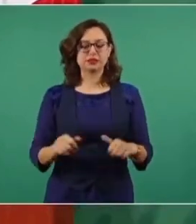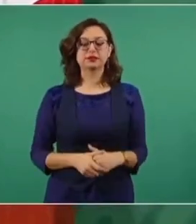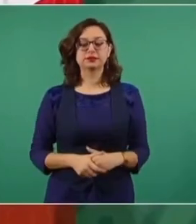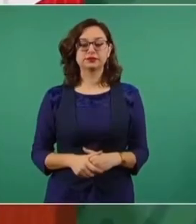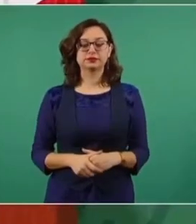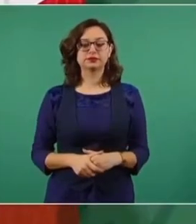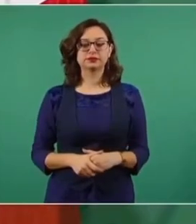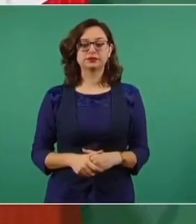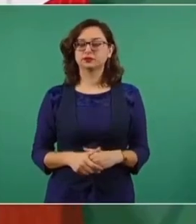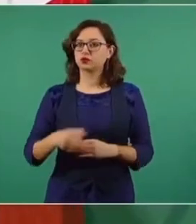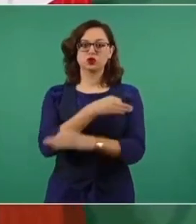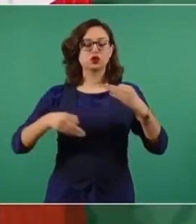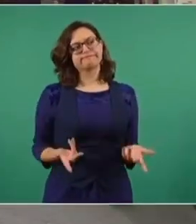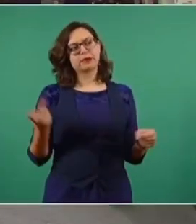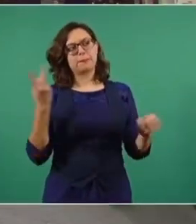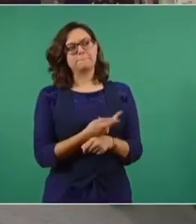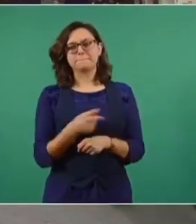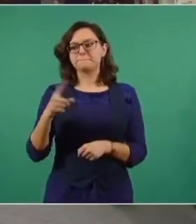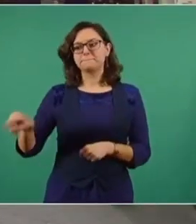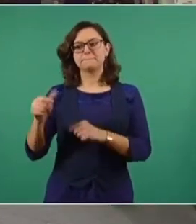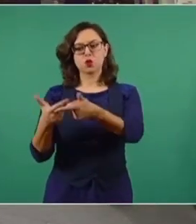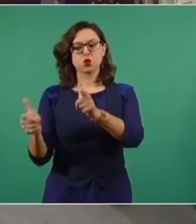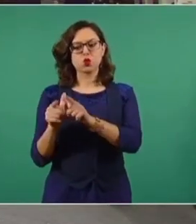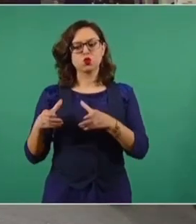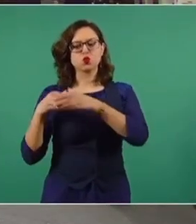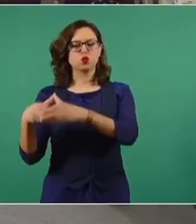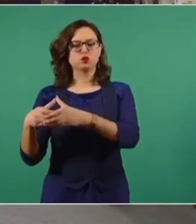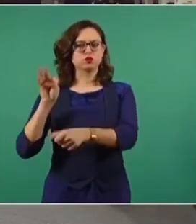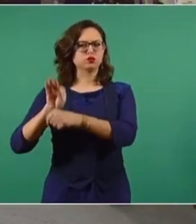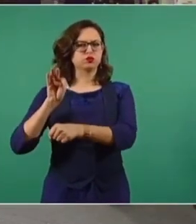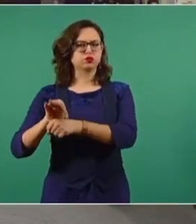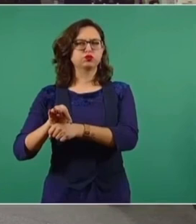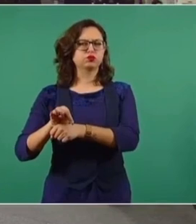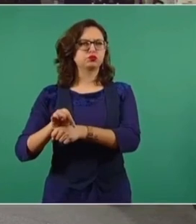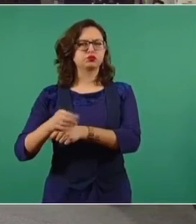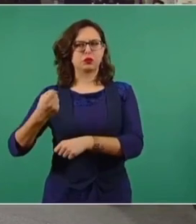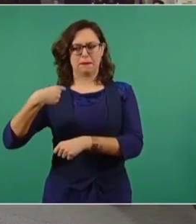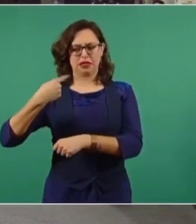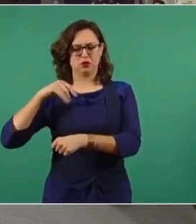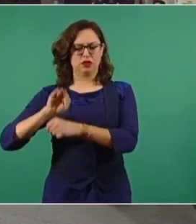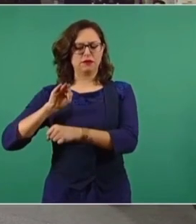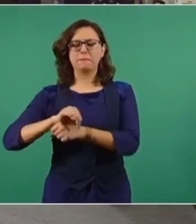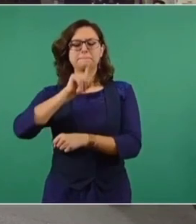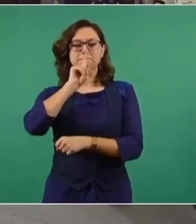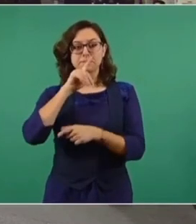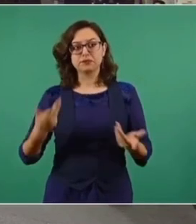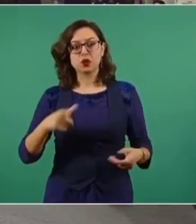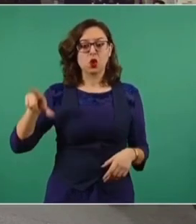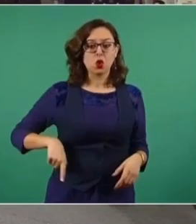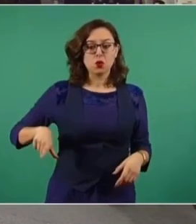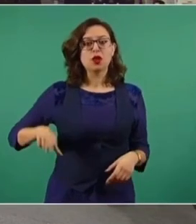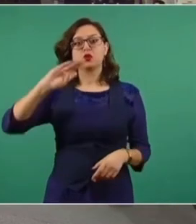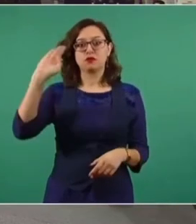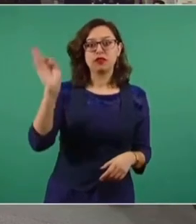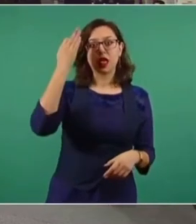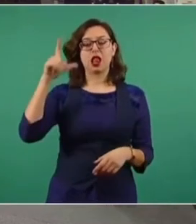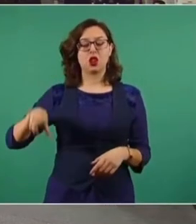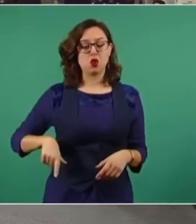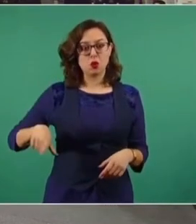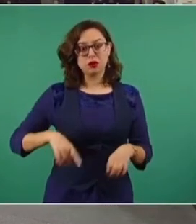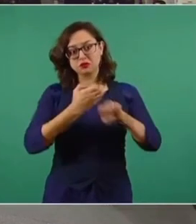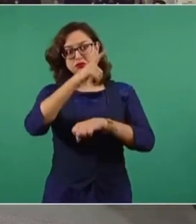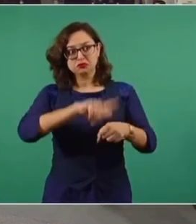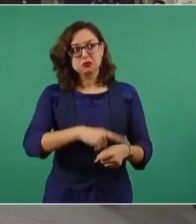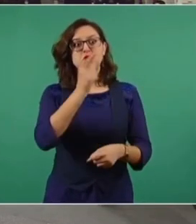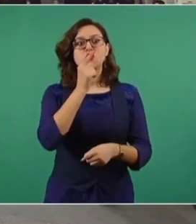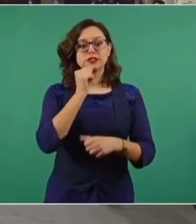tranquilidad, la seguridad de todos los ciudadanos. No se califican ellos como autodefensas, incluso mencionaron que si el gobierno federal o el gobierno estatal les garantiza su seguridad, regresarían a